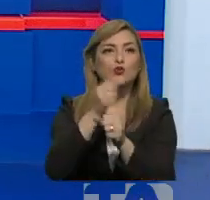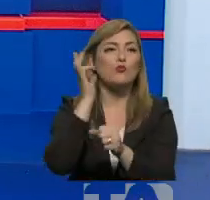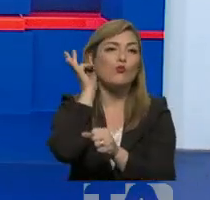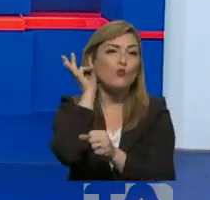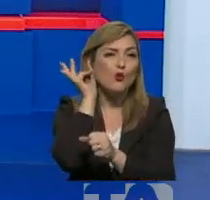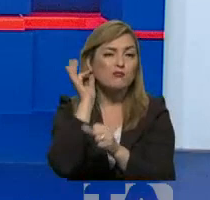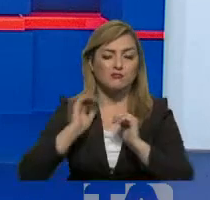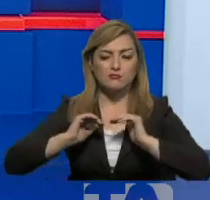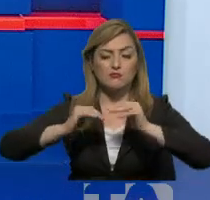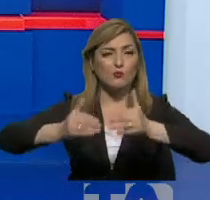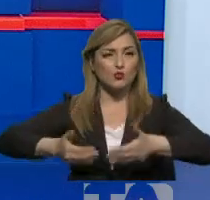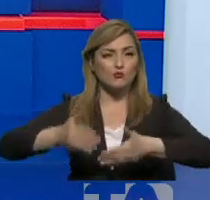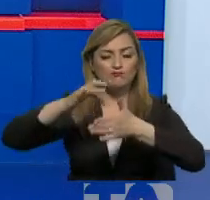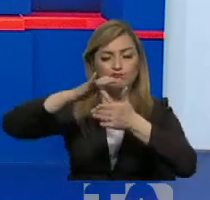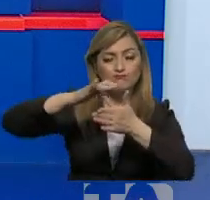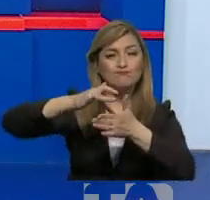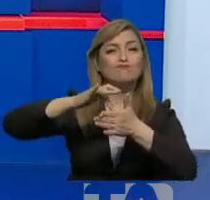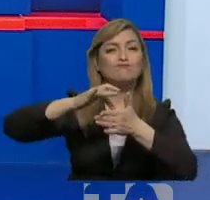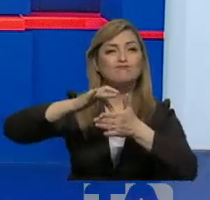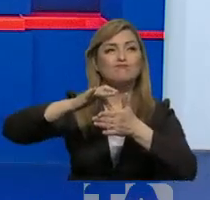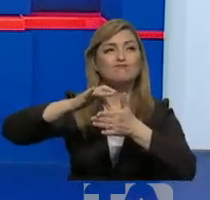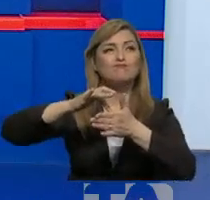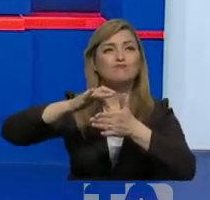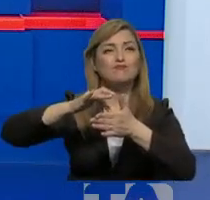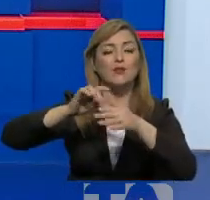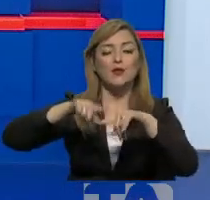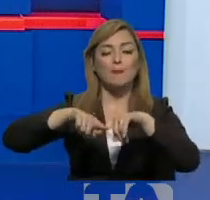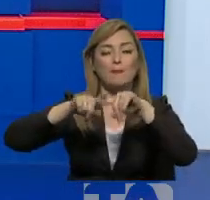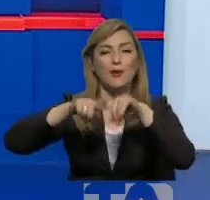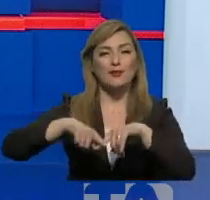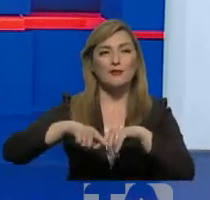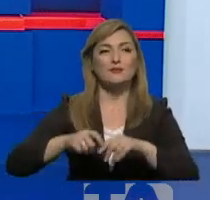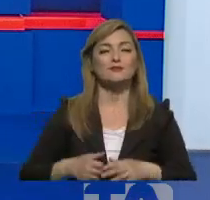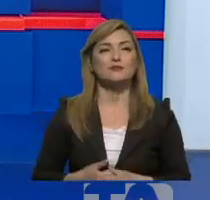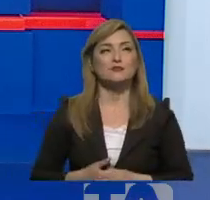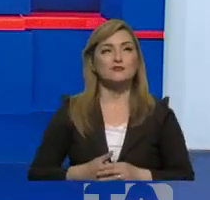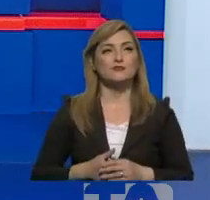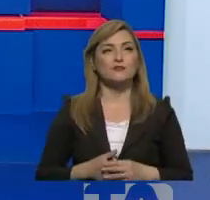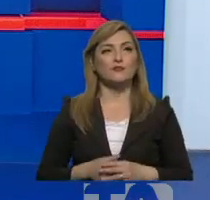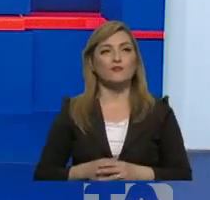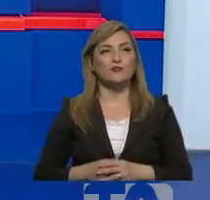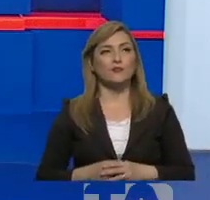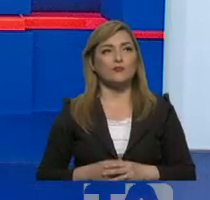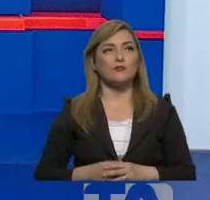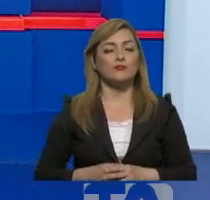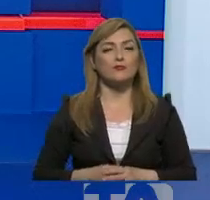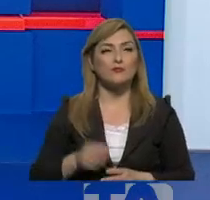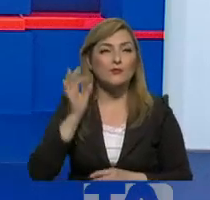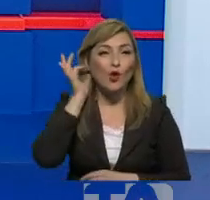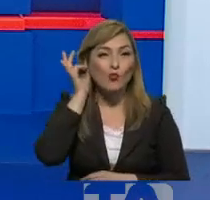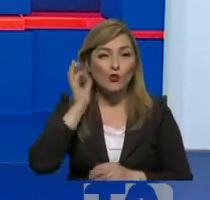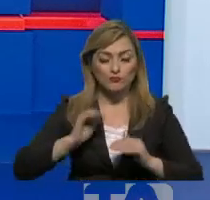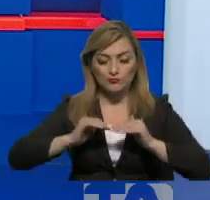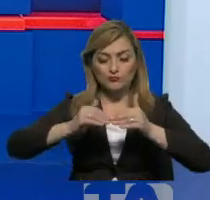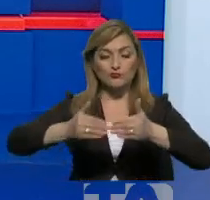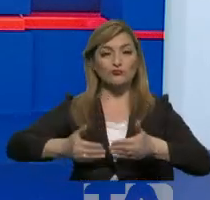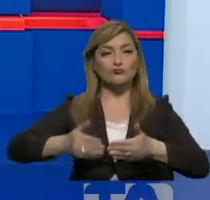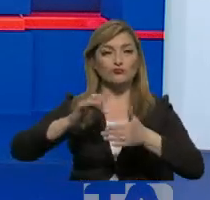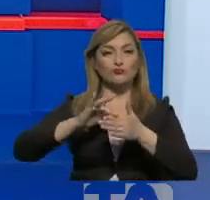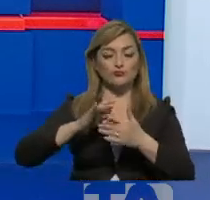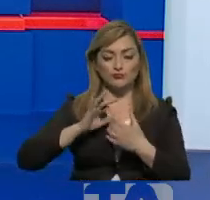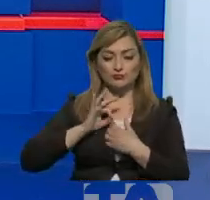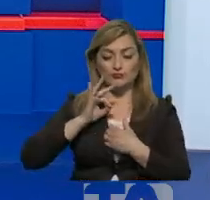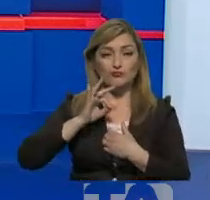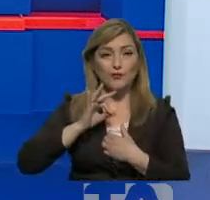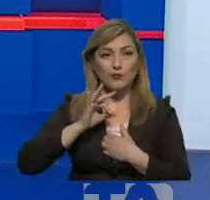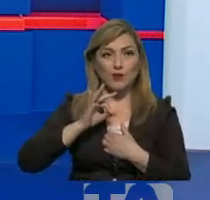mujeres embarazadas y el riesgo se lo da de acuerdo a cada uno de los casos. Es inevitable pensar que las mujeres embarazadas no están expuestas al virus